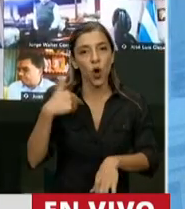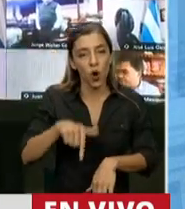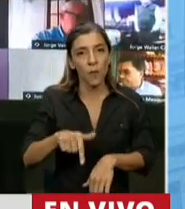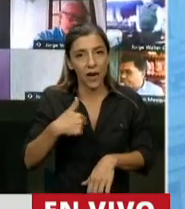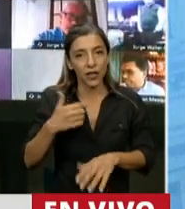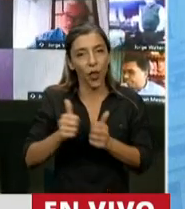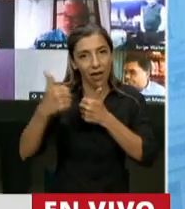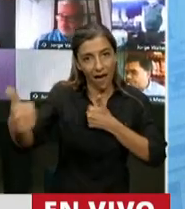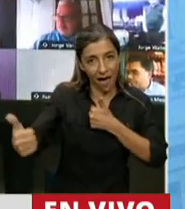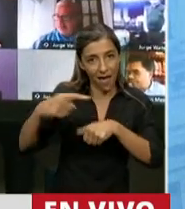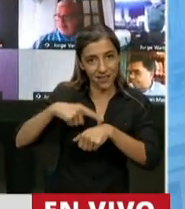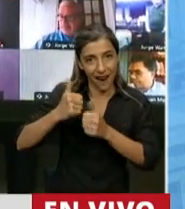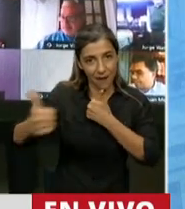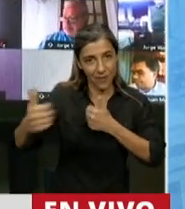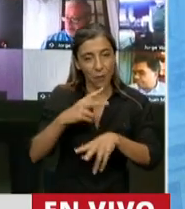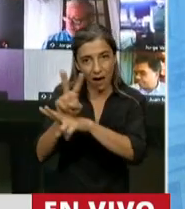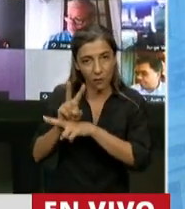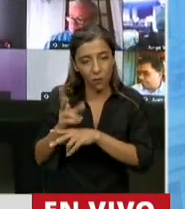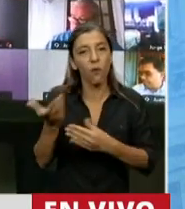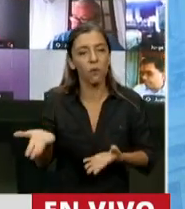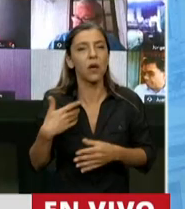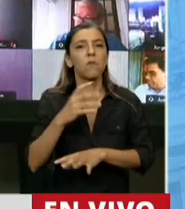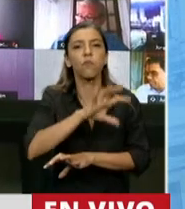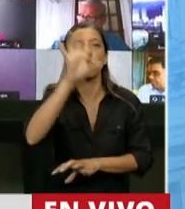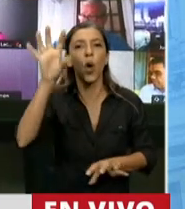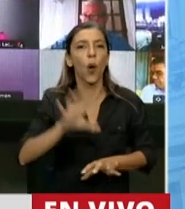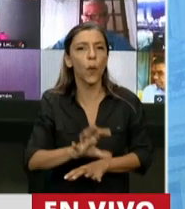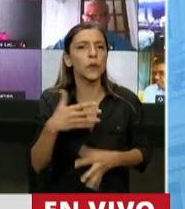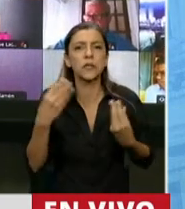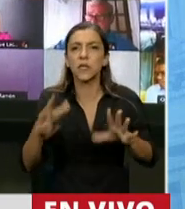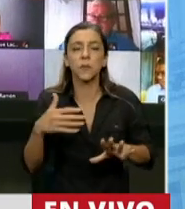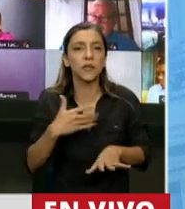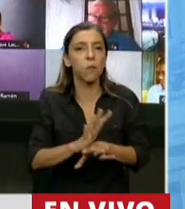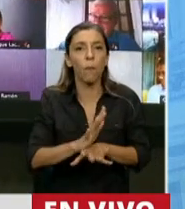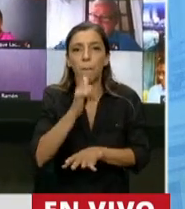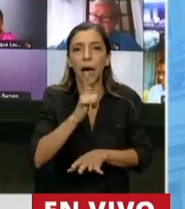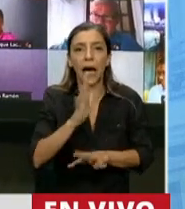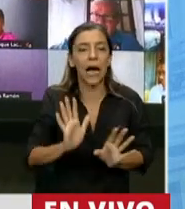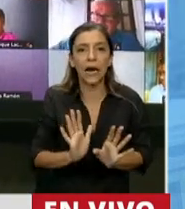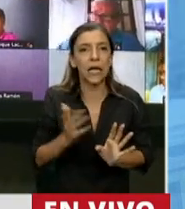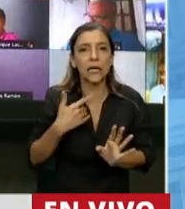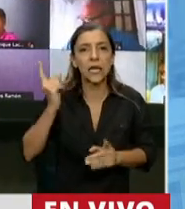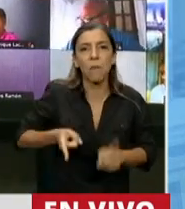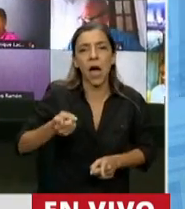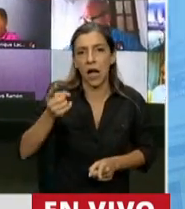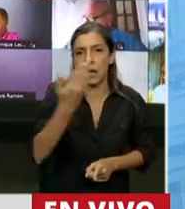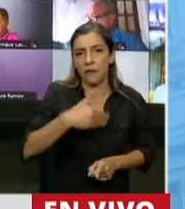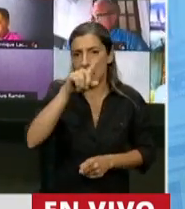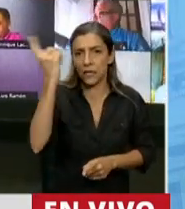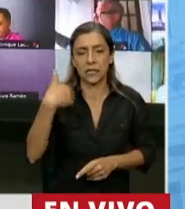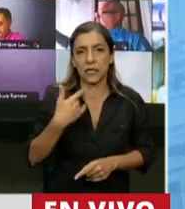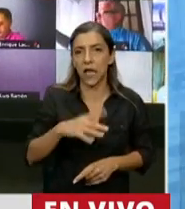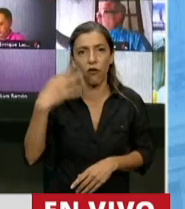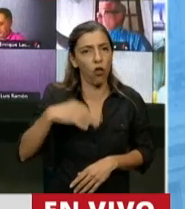recaudaciones en baja y sin posibilidades de emisión, las provincias se transformaron en rehenes del Estado Nacional. Estas medidas, claro está,